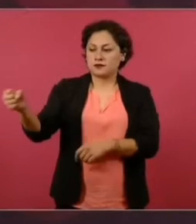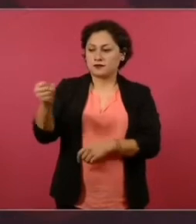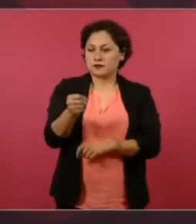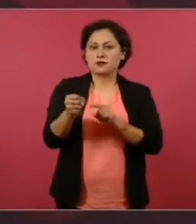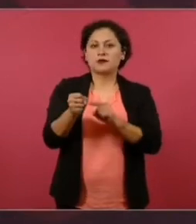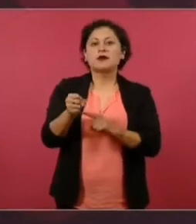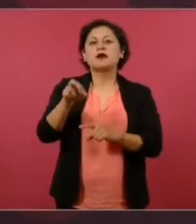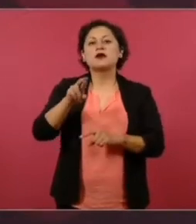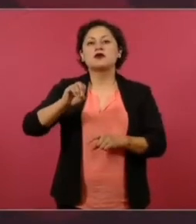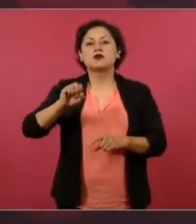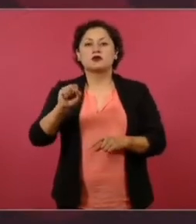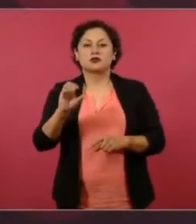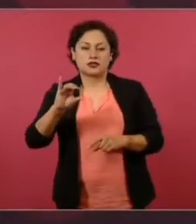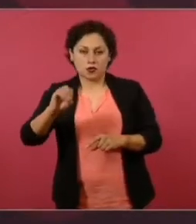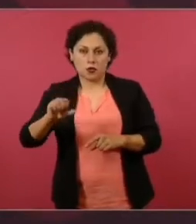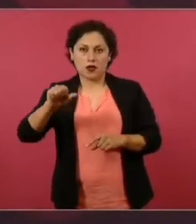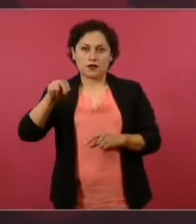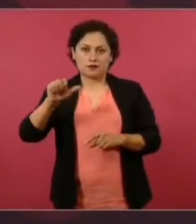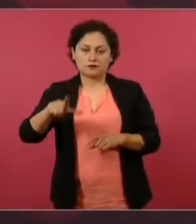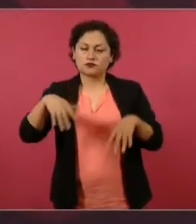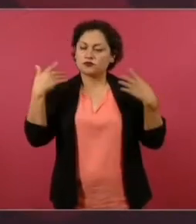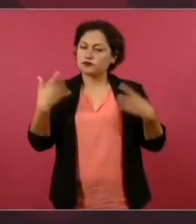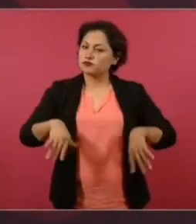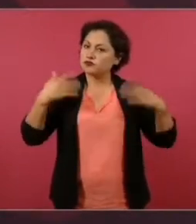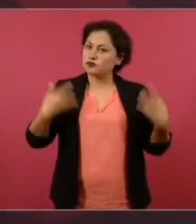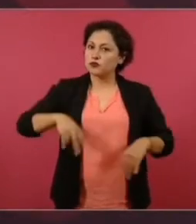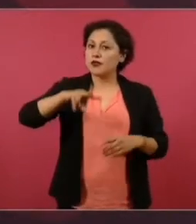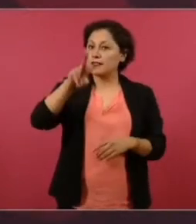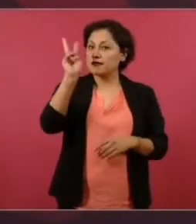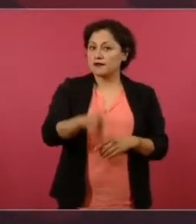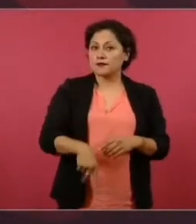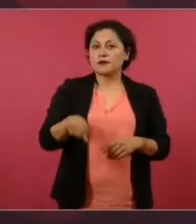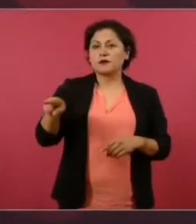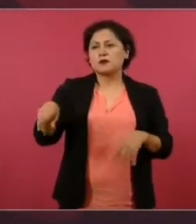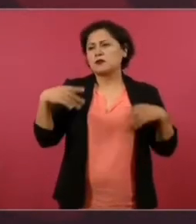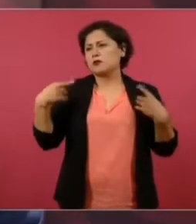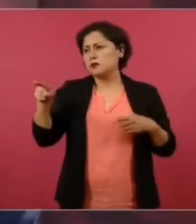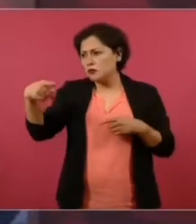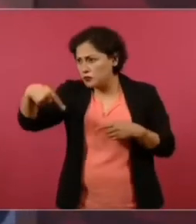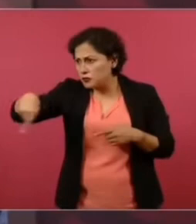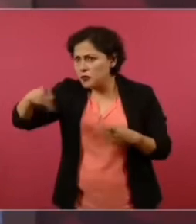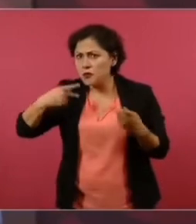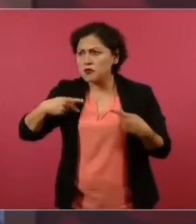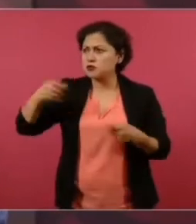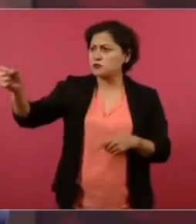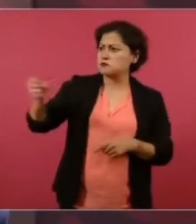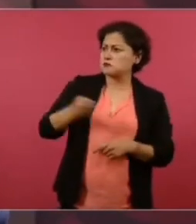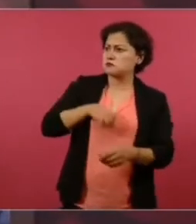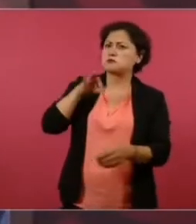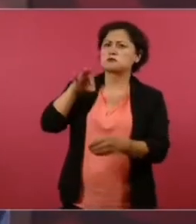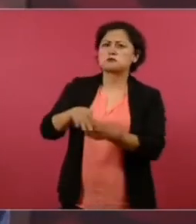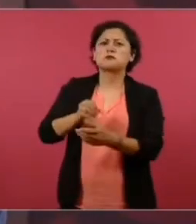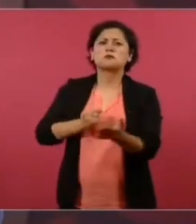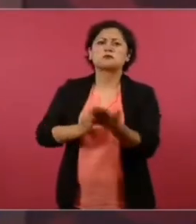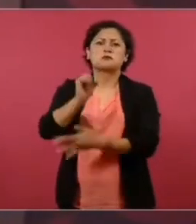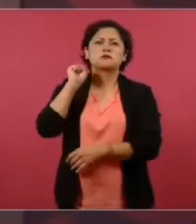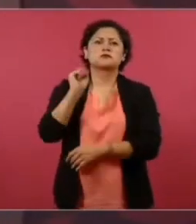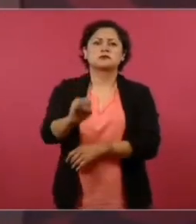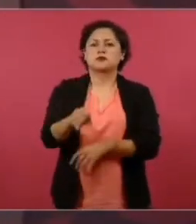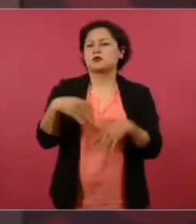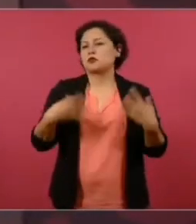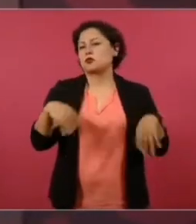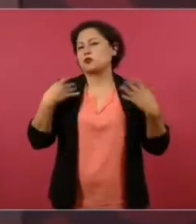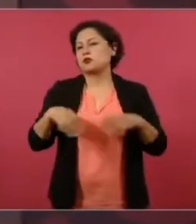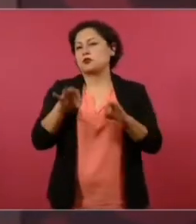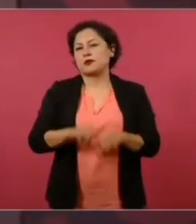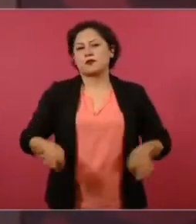Es algo importantísimo, es lo mismo que pasó a